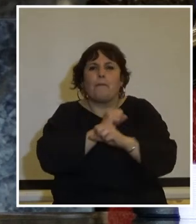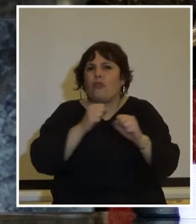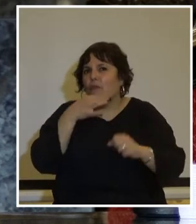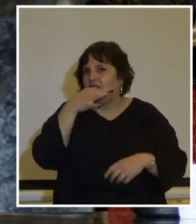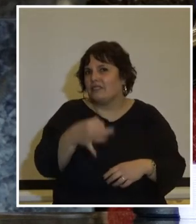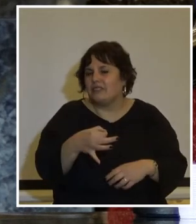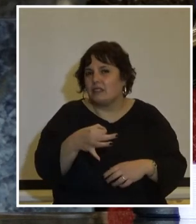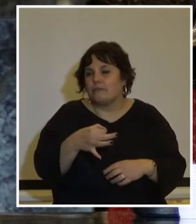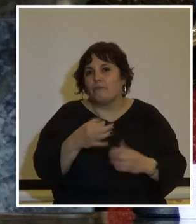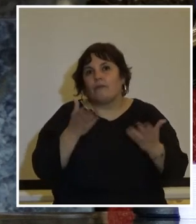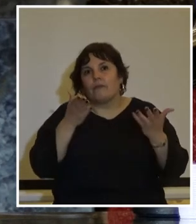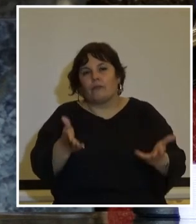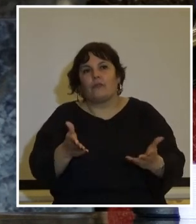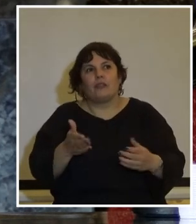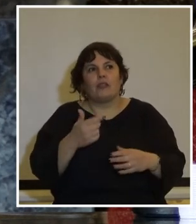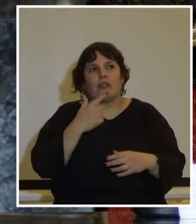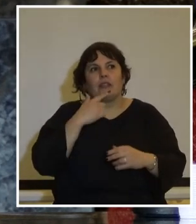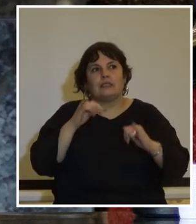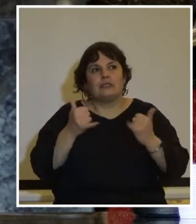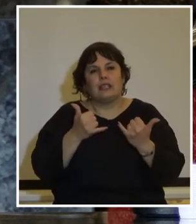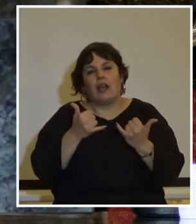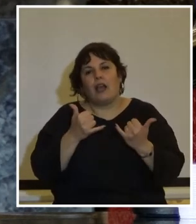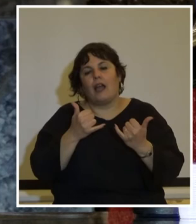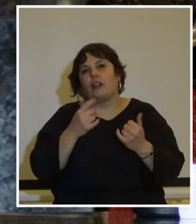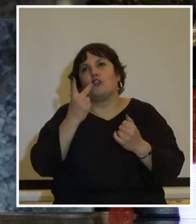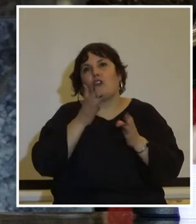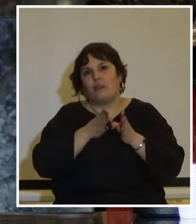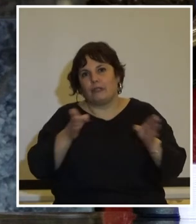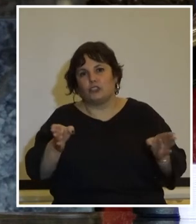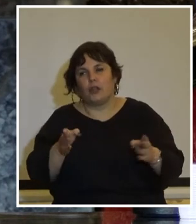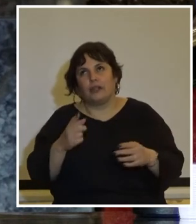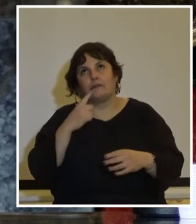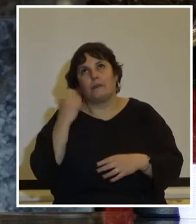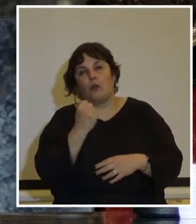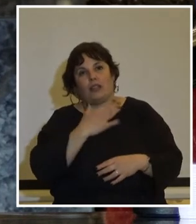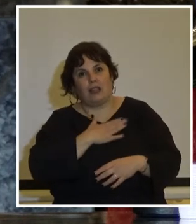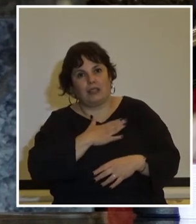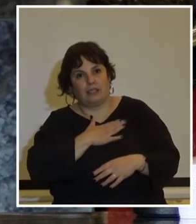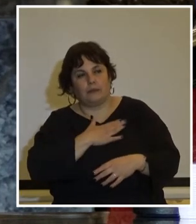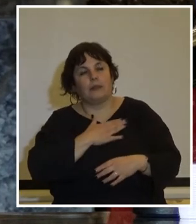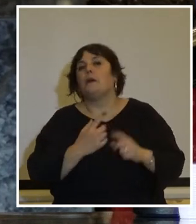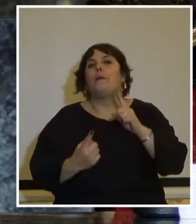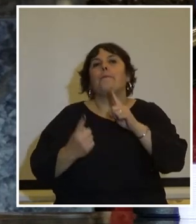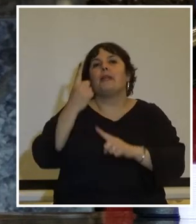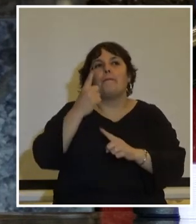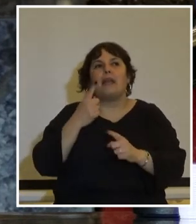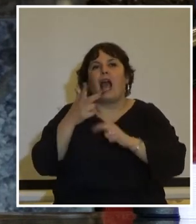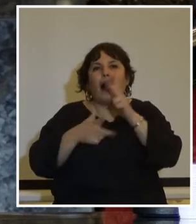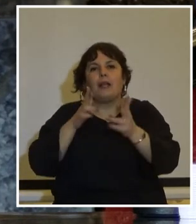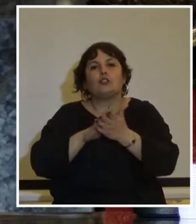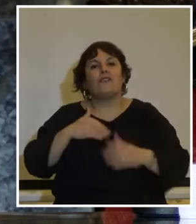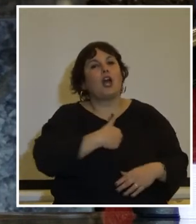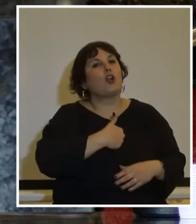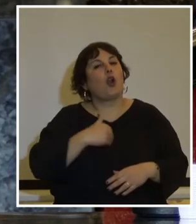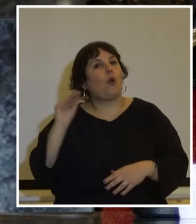y ahí menciono de entrada dos dimensiones que me parecen importantes la primera referida al rol de